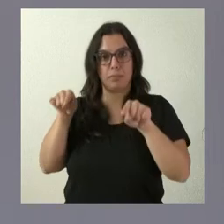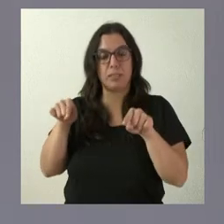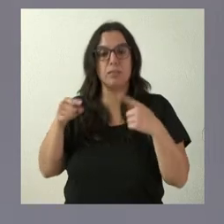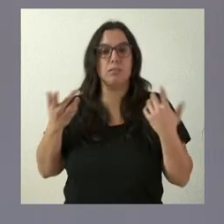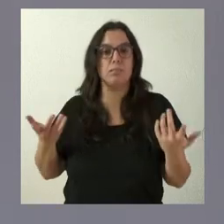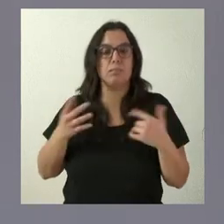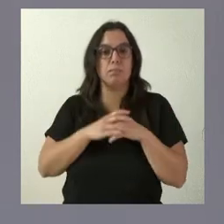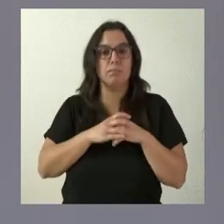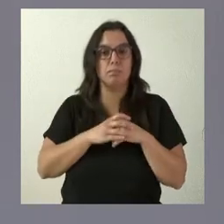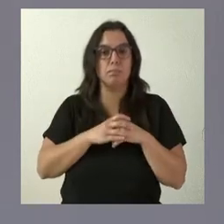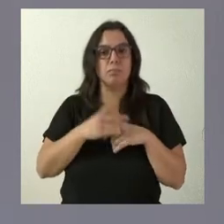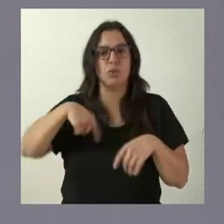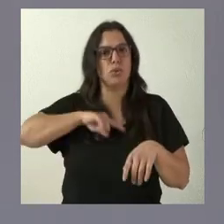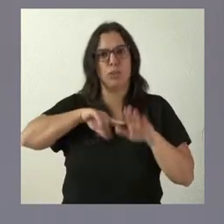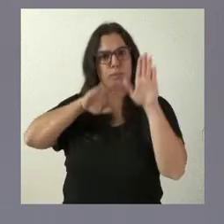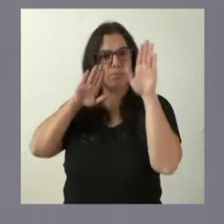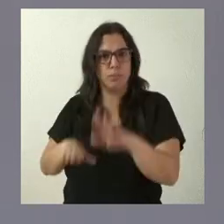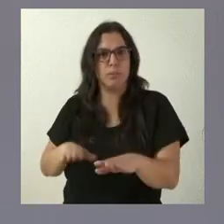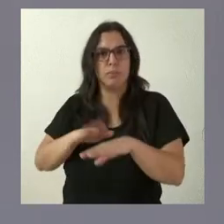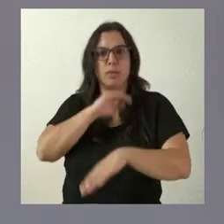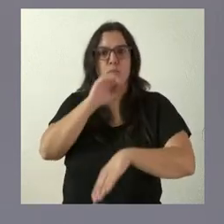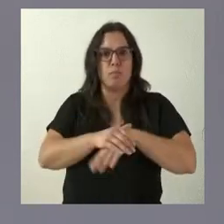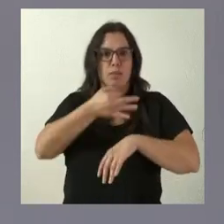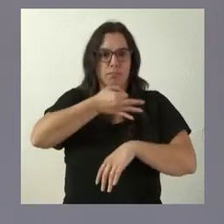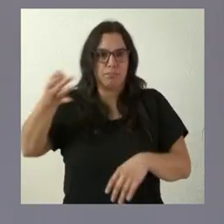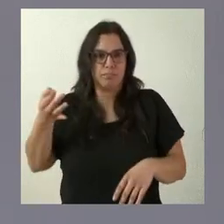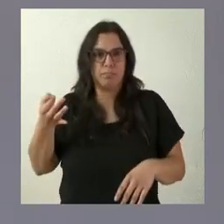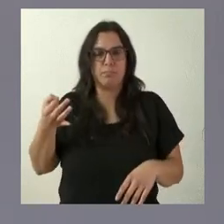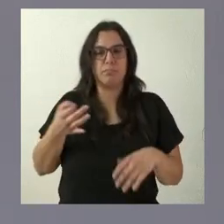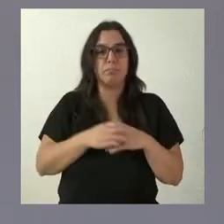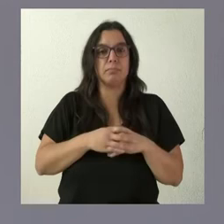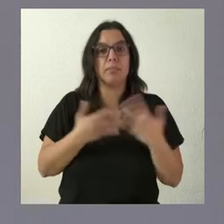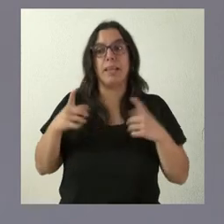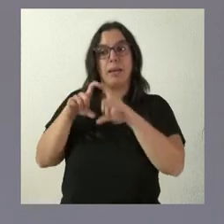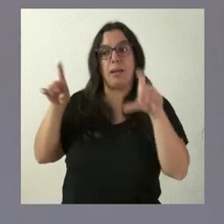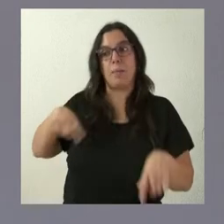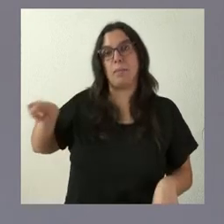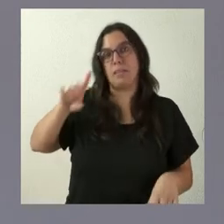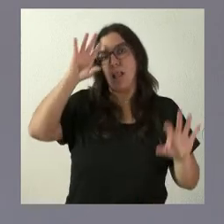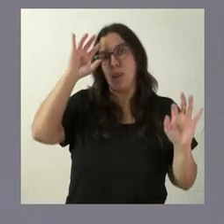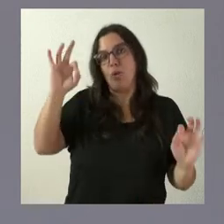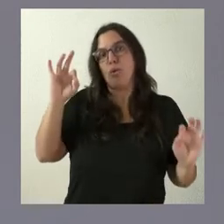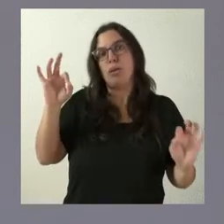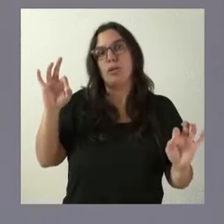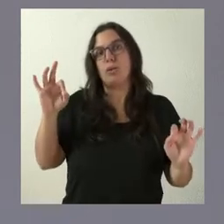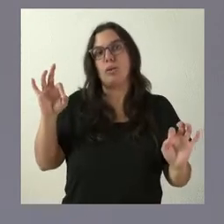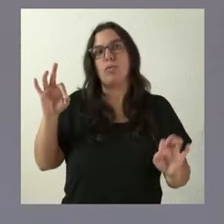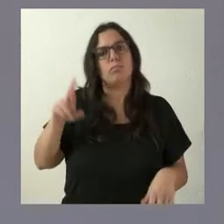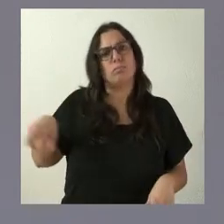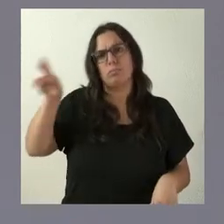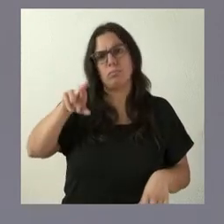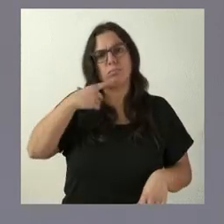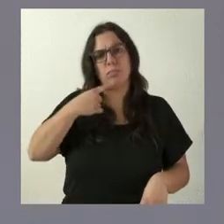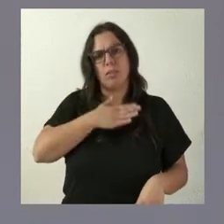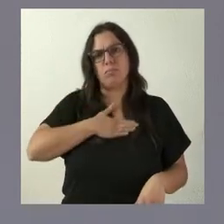leales en el cumplimiento de esos compromisos que habíamos asumido y la empresa, lógicamente, nos ha reiterado su compromiso con